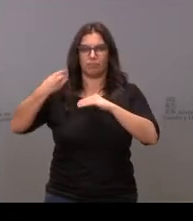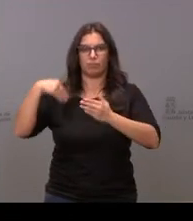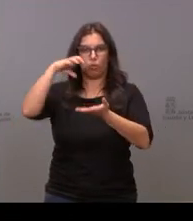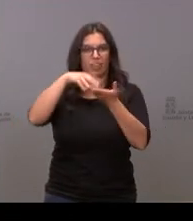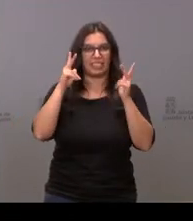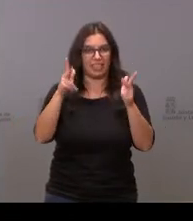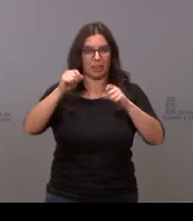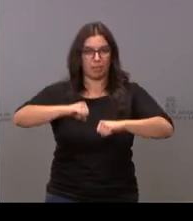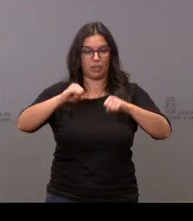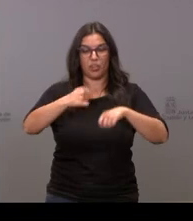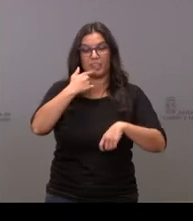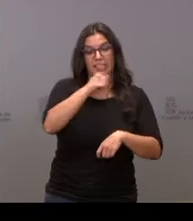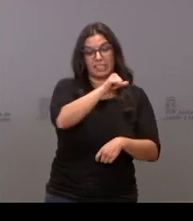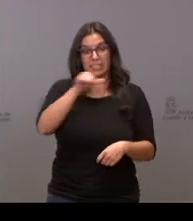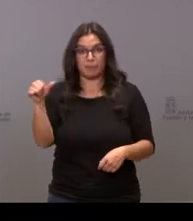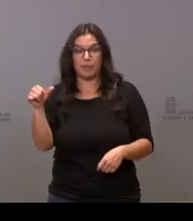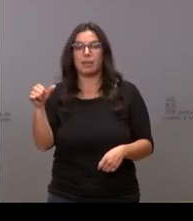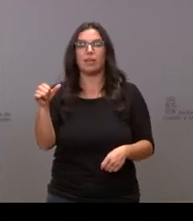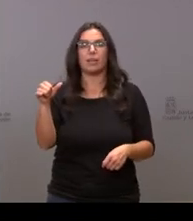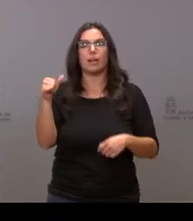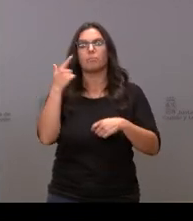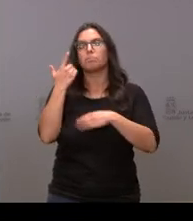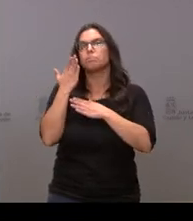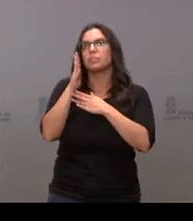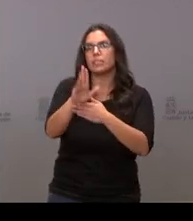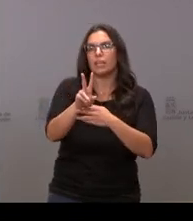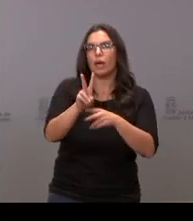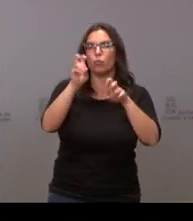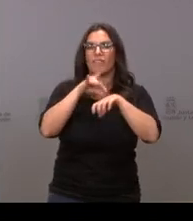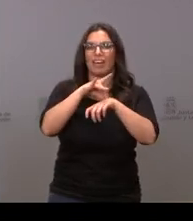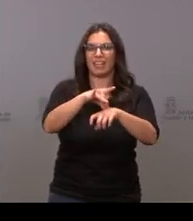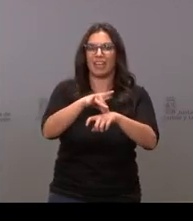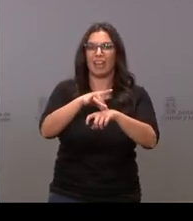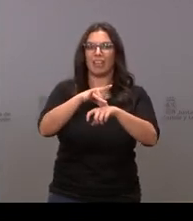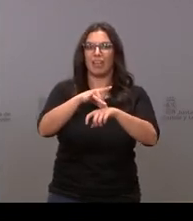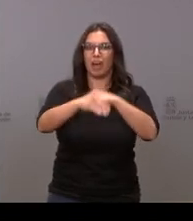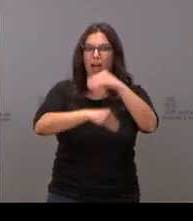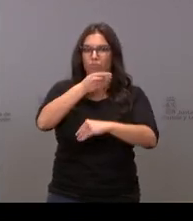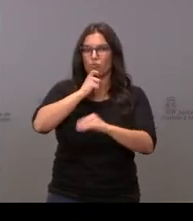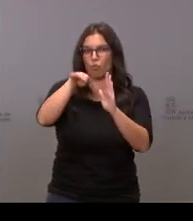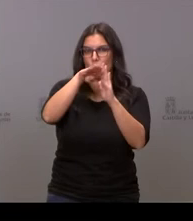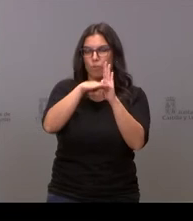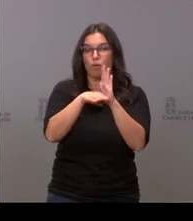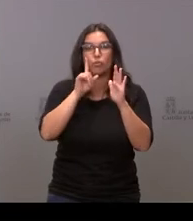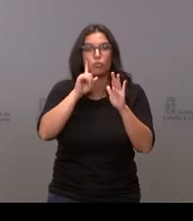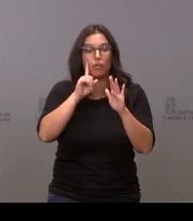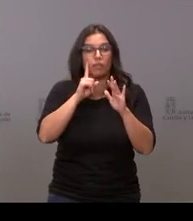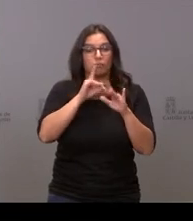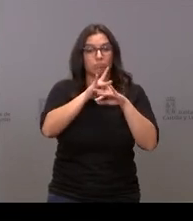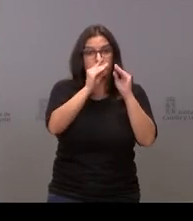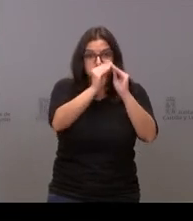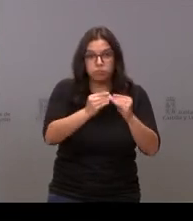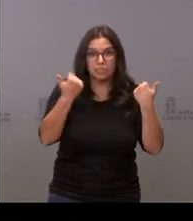se comentó que a lo largo de esta semana se va a presentar una nueva guía de actuaciones no sé en qué punto está si